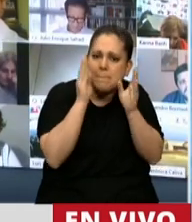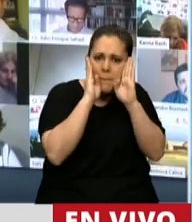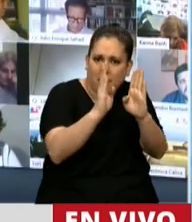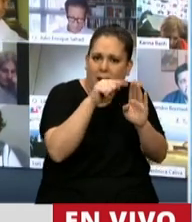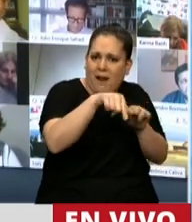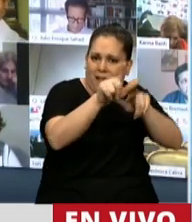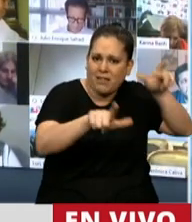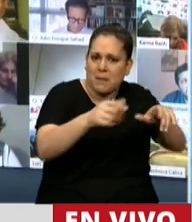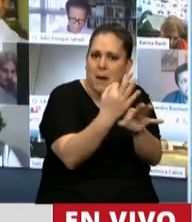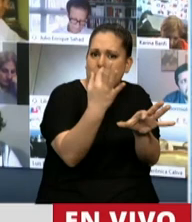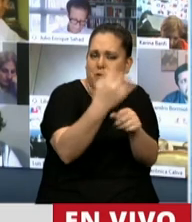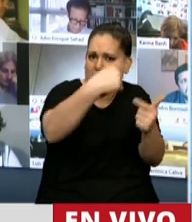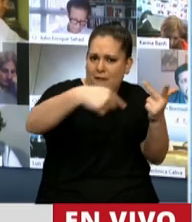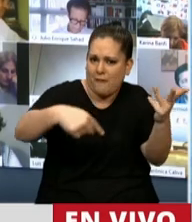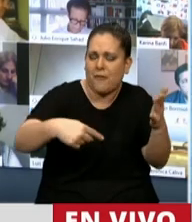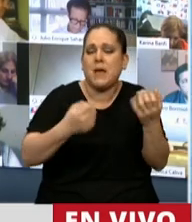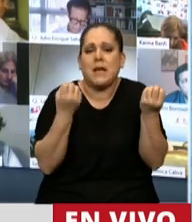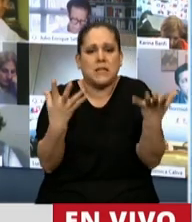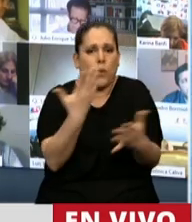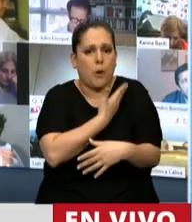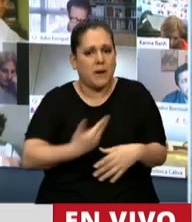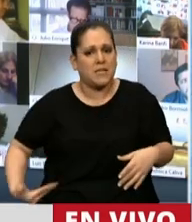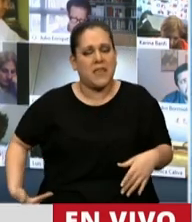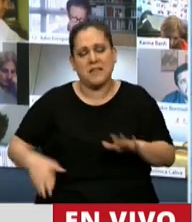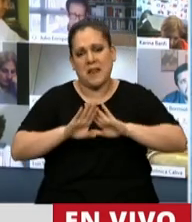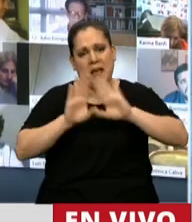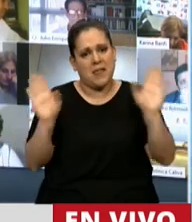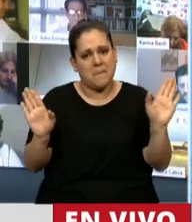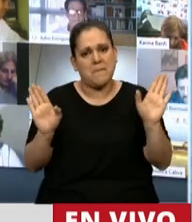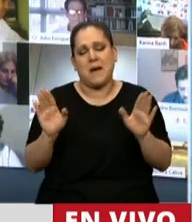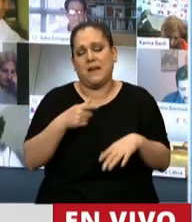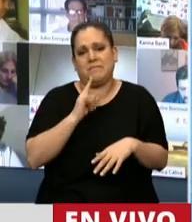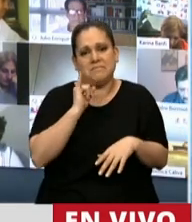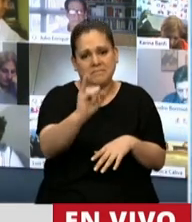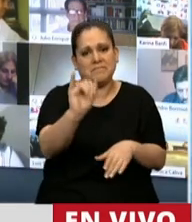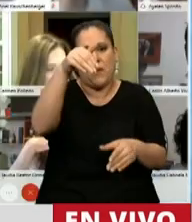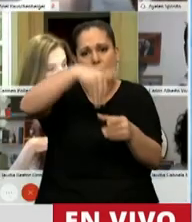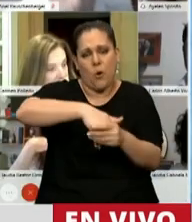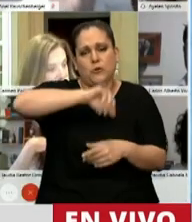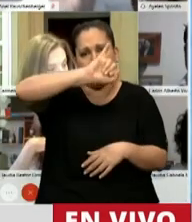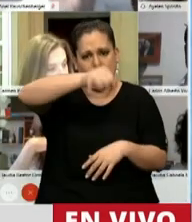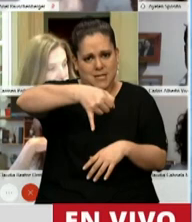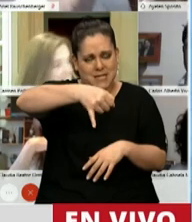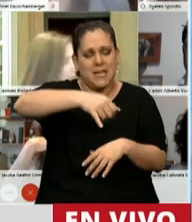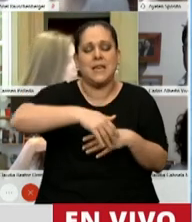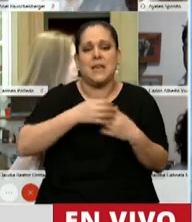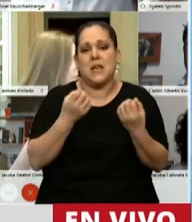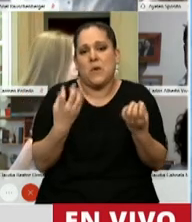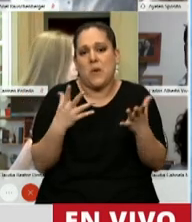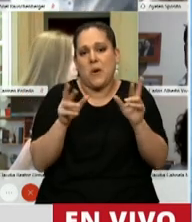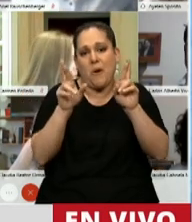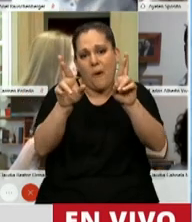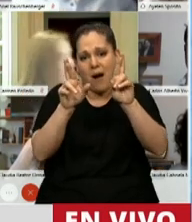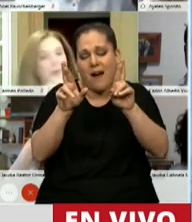ese camino. Así que, señor presidente, nada más adelantar mi voto positivo y esperar